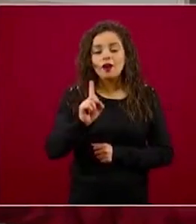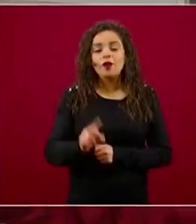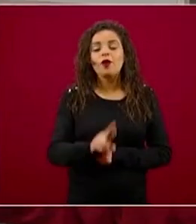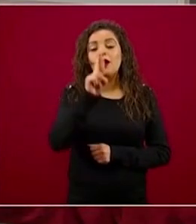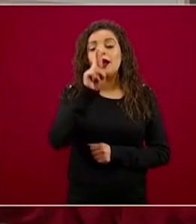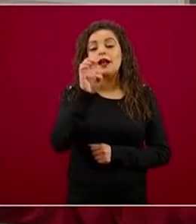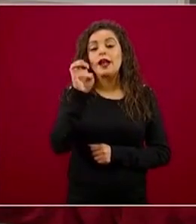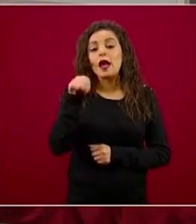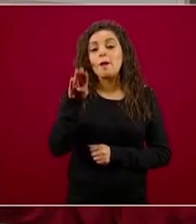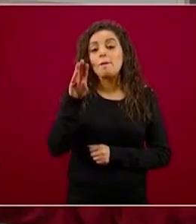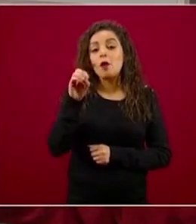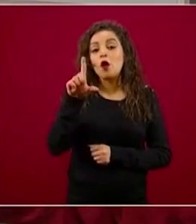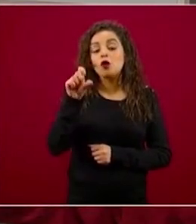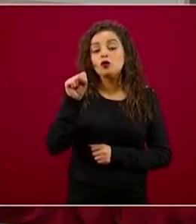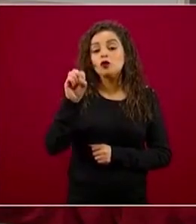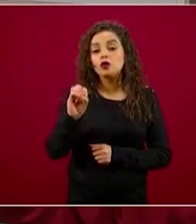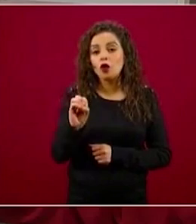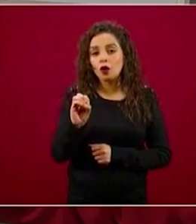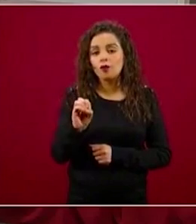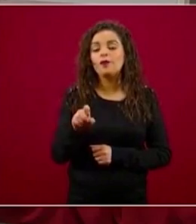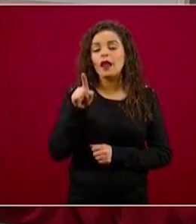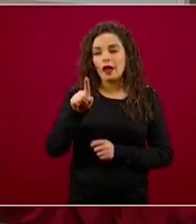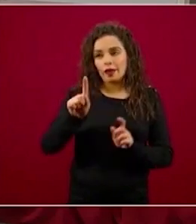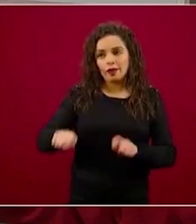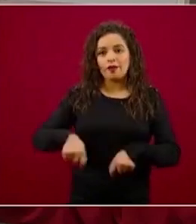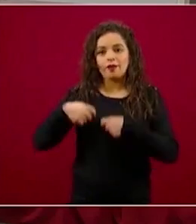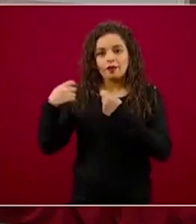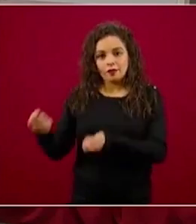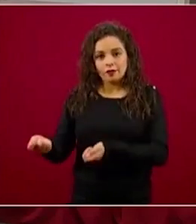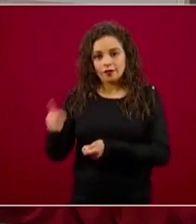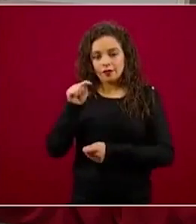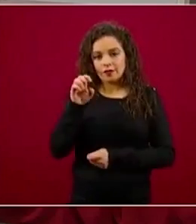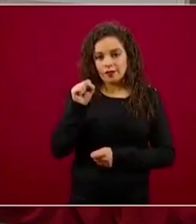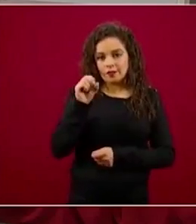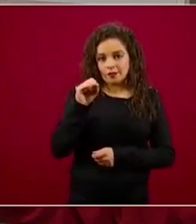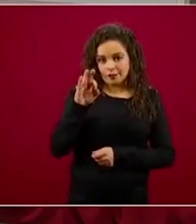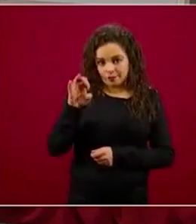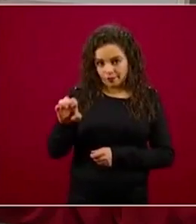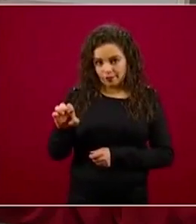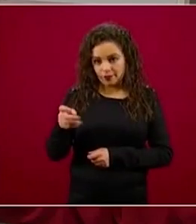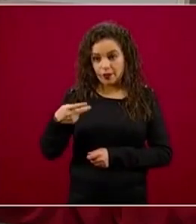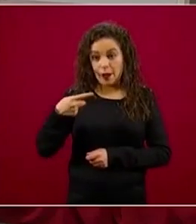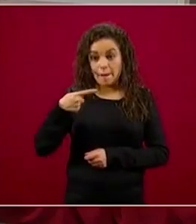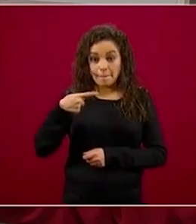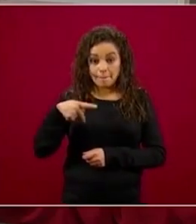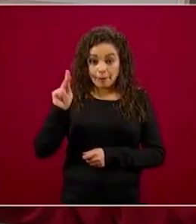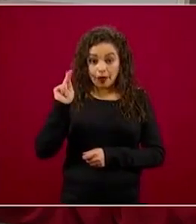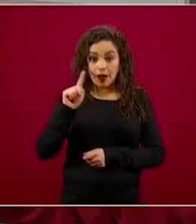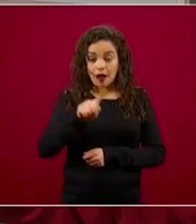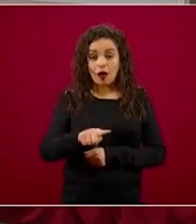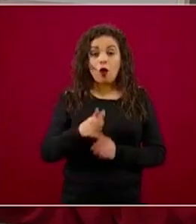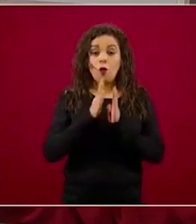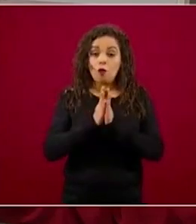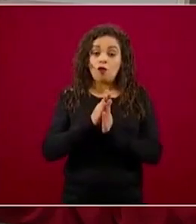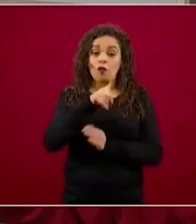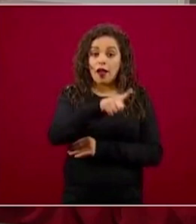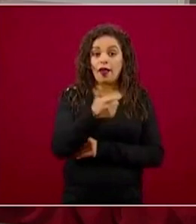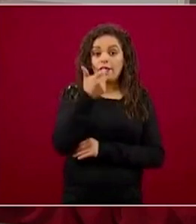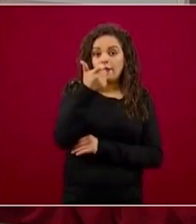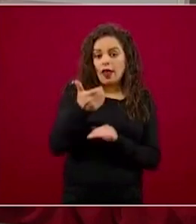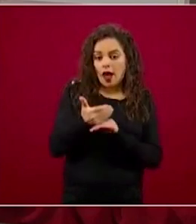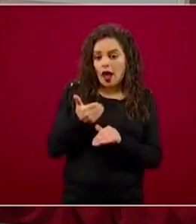vamos a dar a la tesorería, pero nunca le vamos a dar un adelanto para que nos dé un crédito, ni tampoco